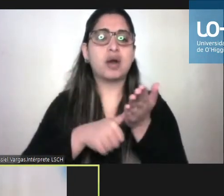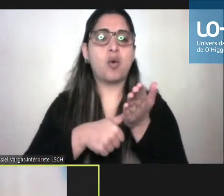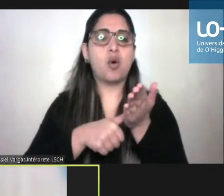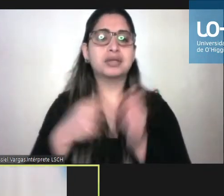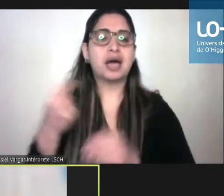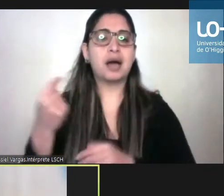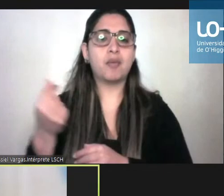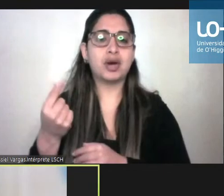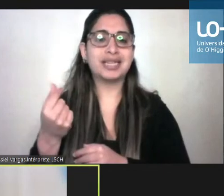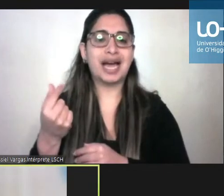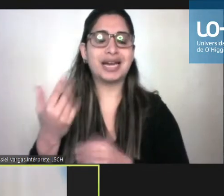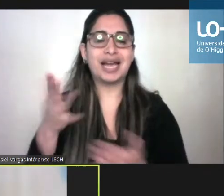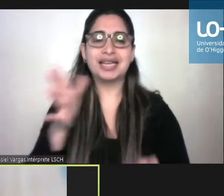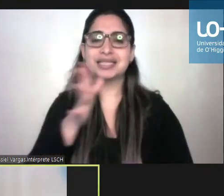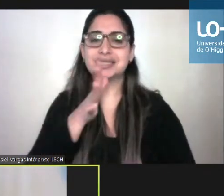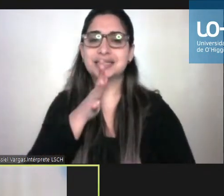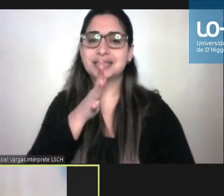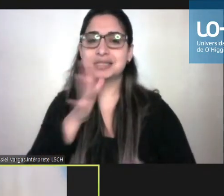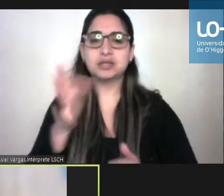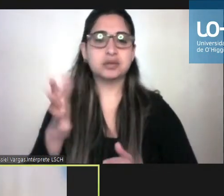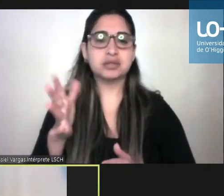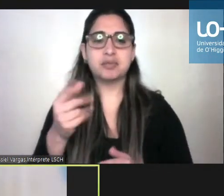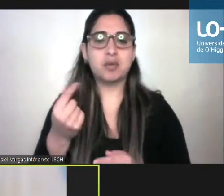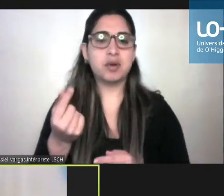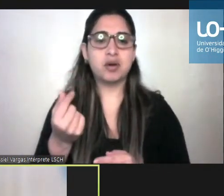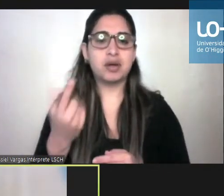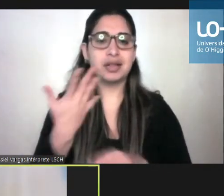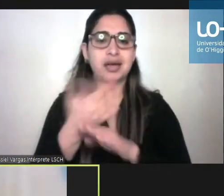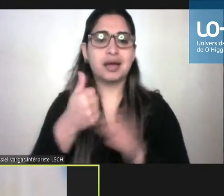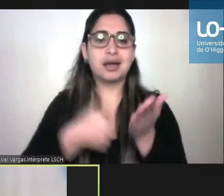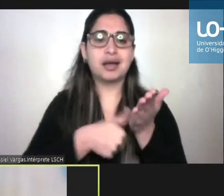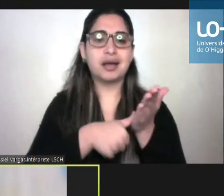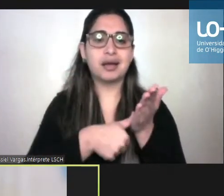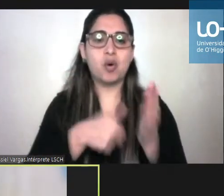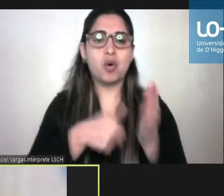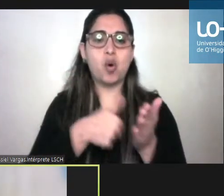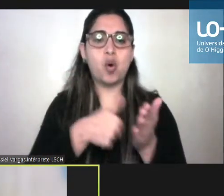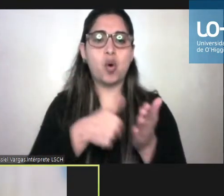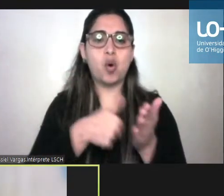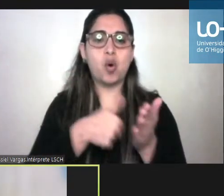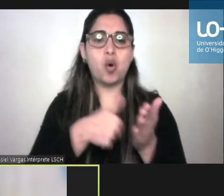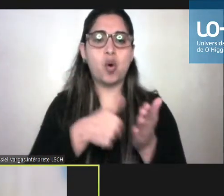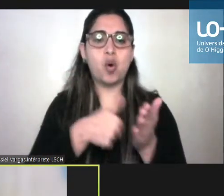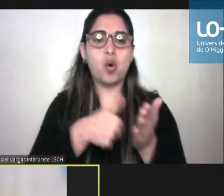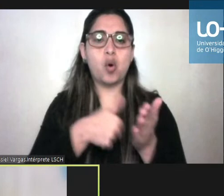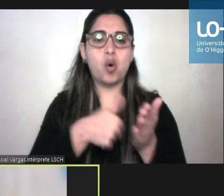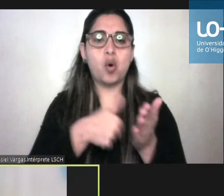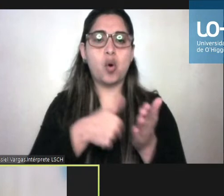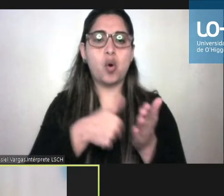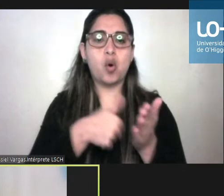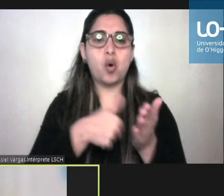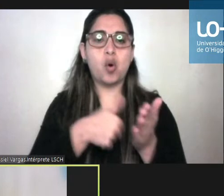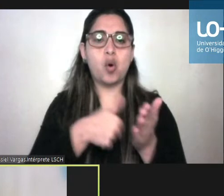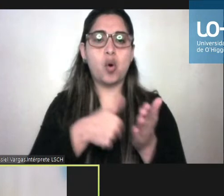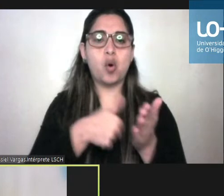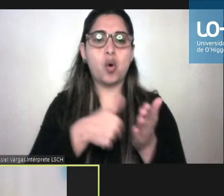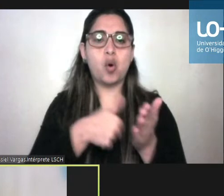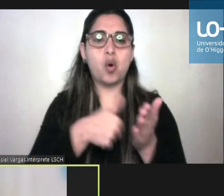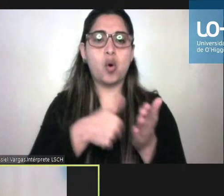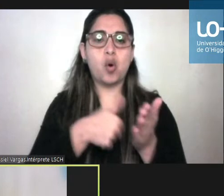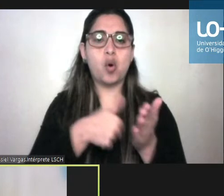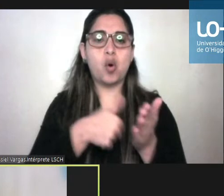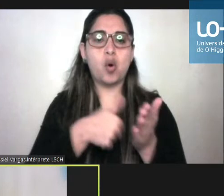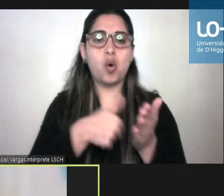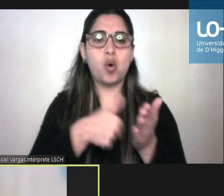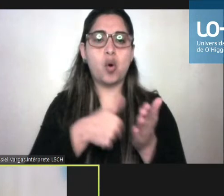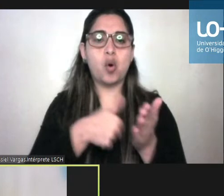una multa no manejo el monto específico de la multa pero es una multa en dinero se le asigna a